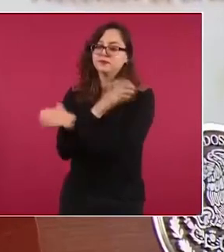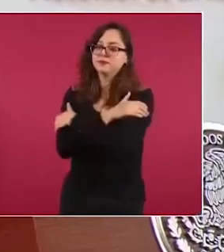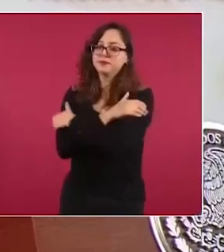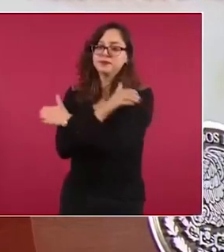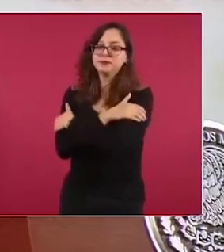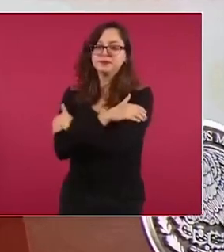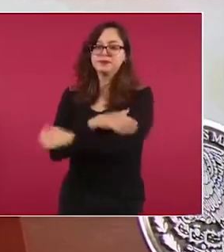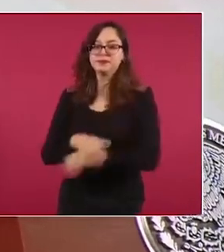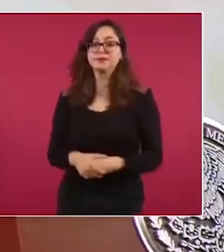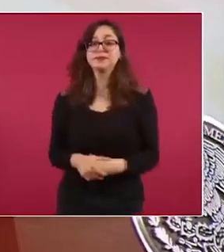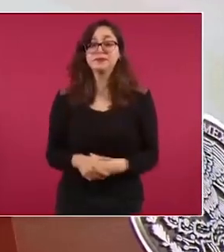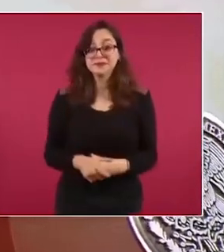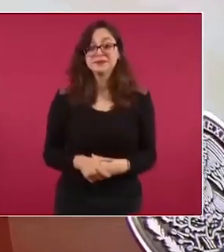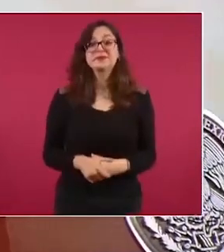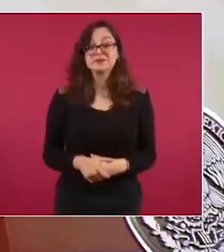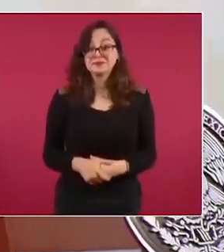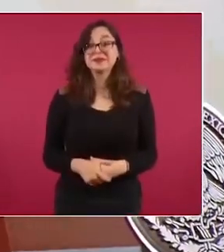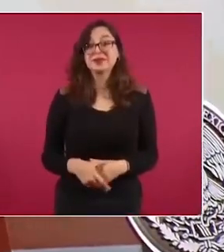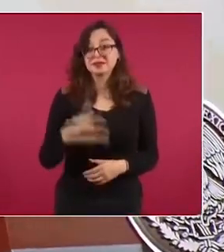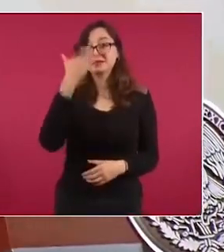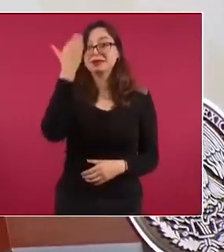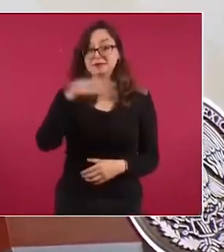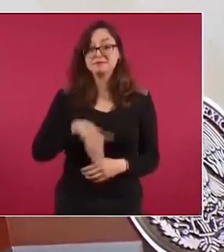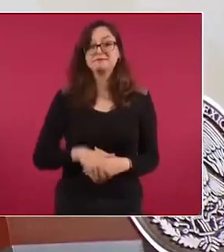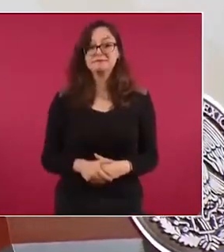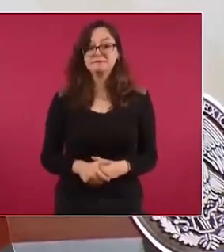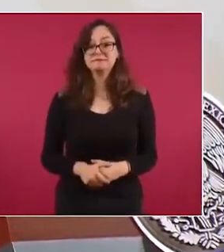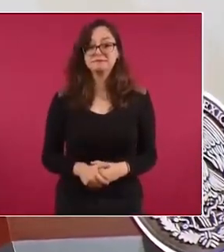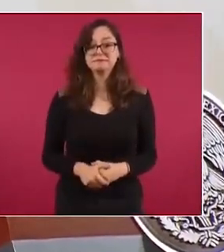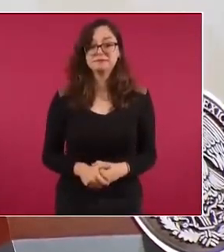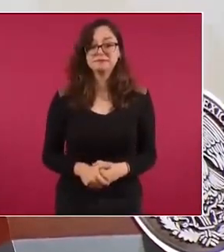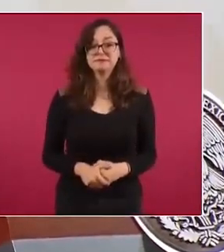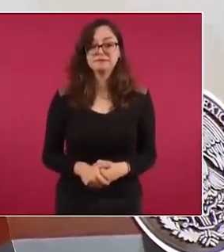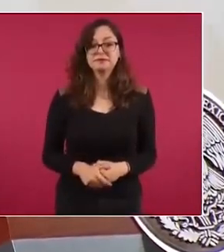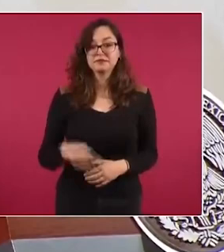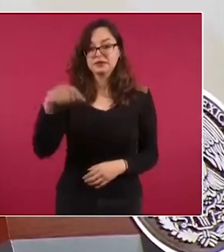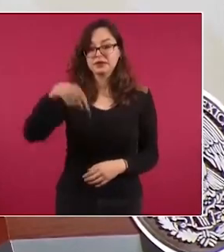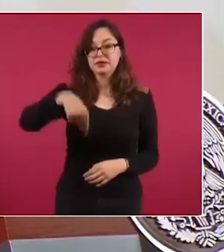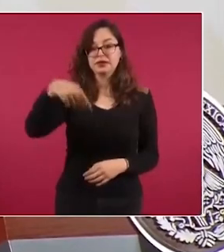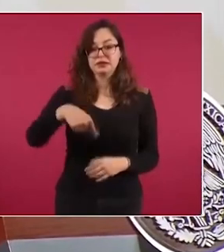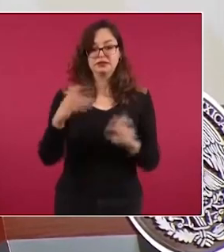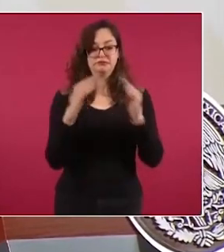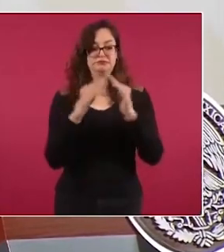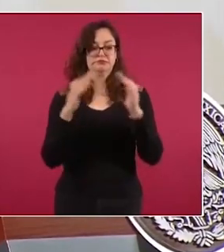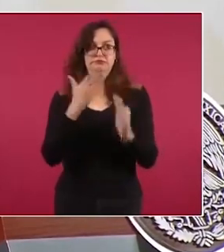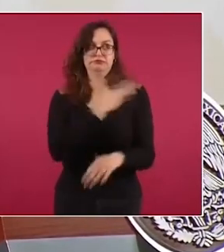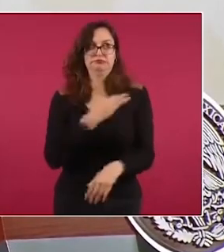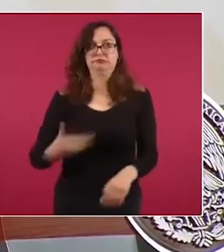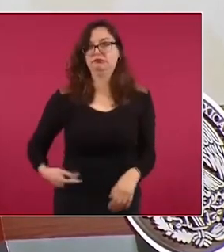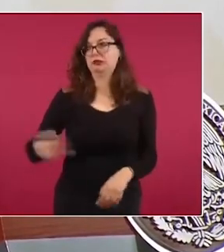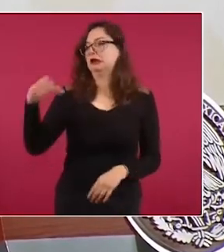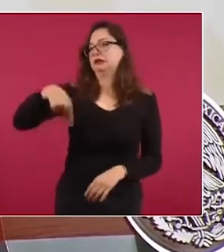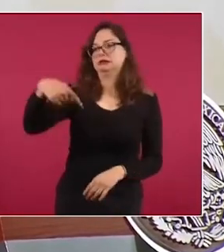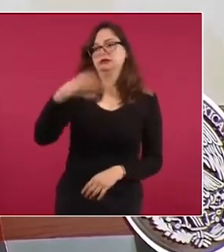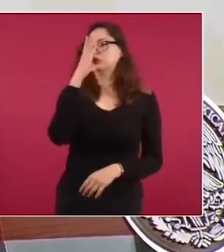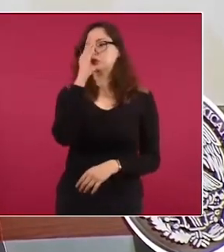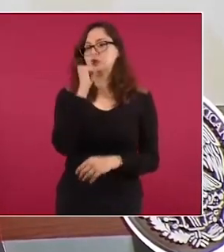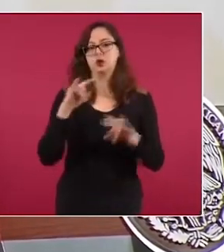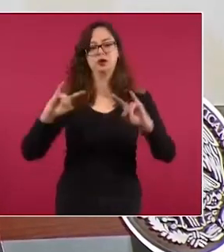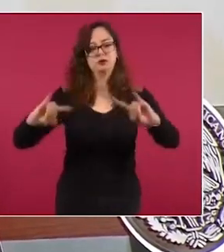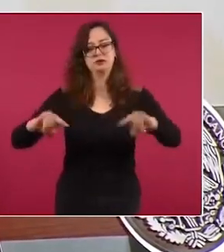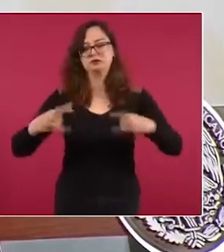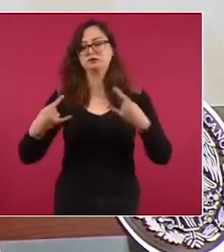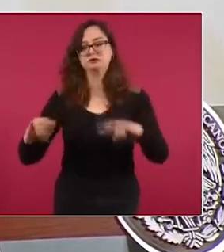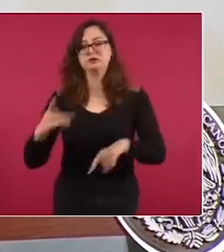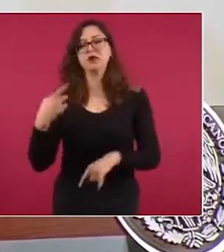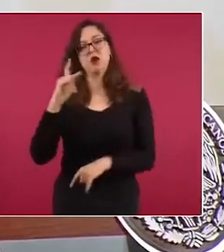sí saben yo aquí ahora en el palacio no se puede pero en la casa sí tengo mi